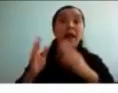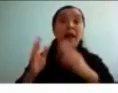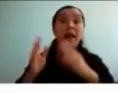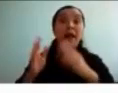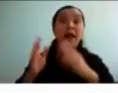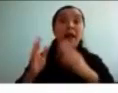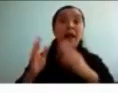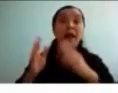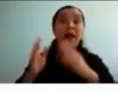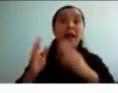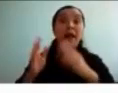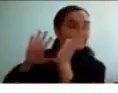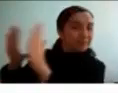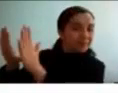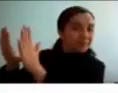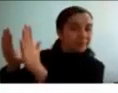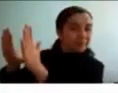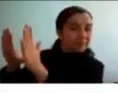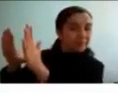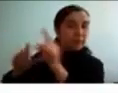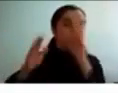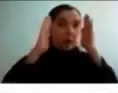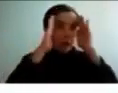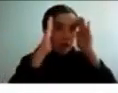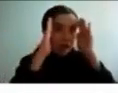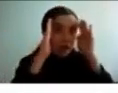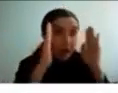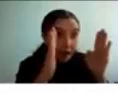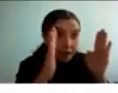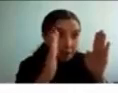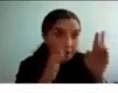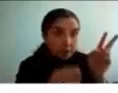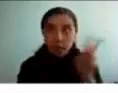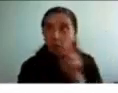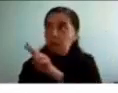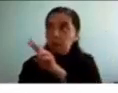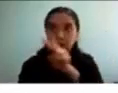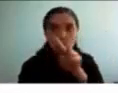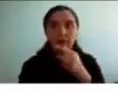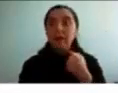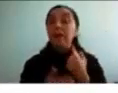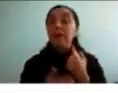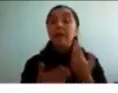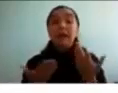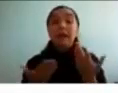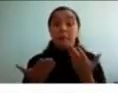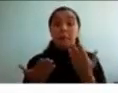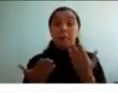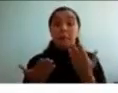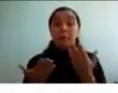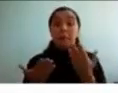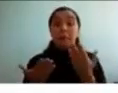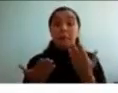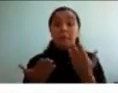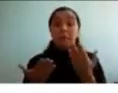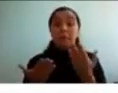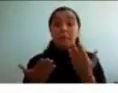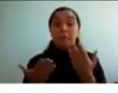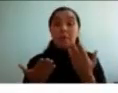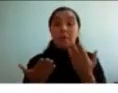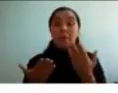¿Qué es lo que ocurre de los niños con TDAH entonces para que no atiendan o no sean capaces de regular su conducta?